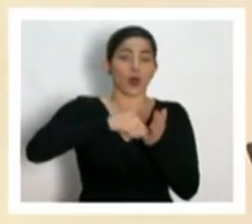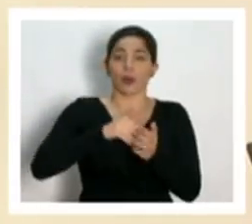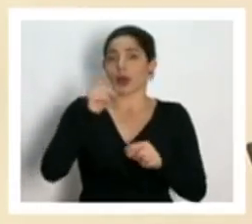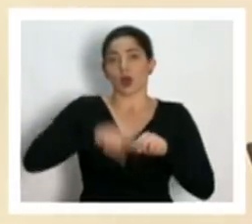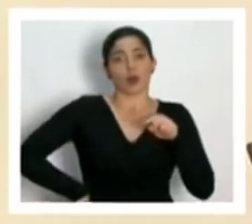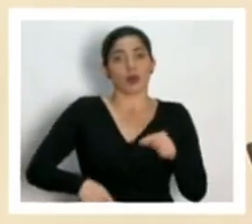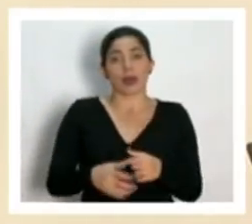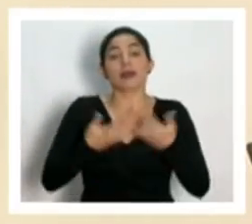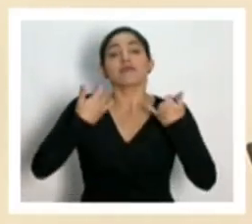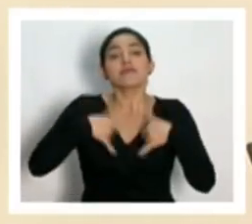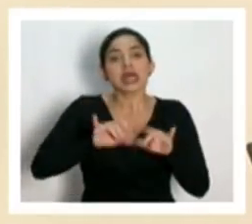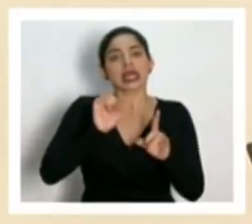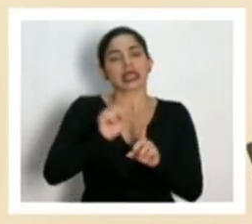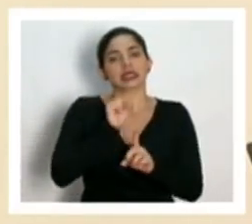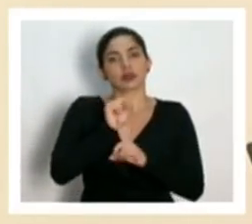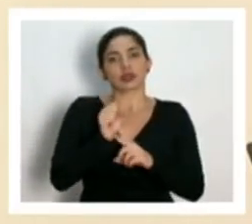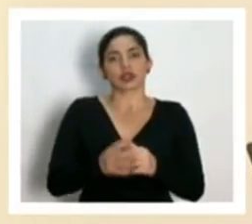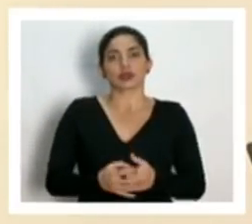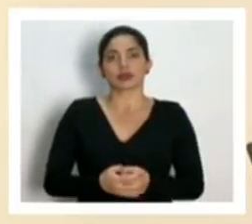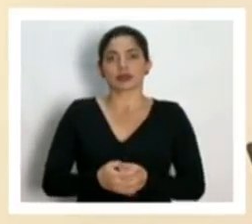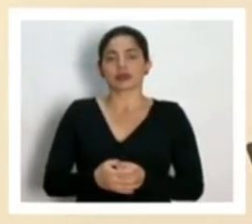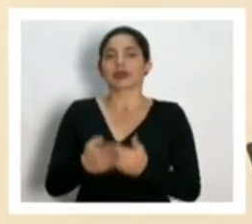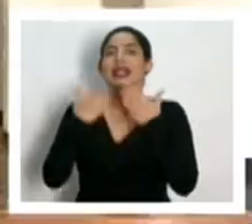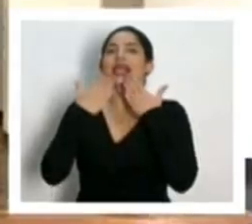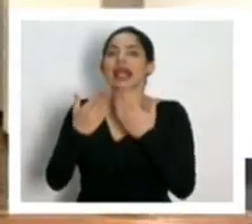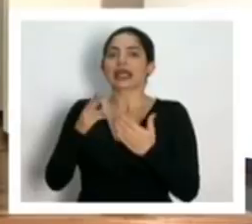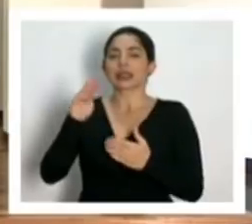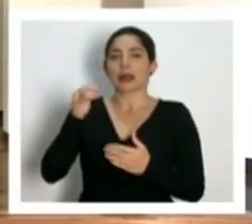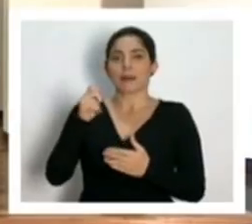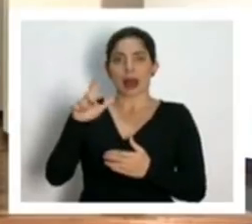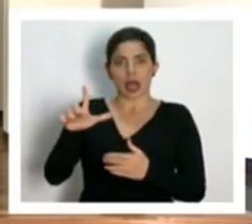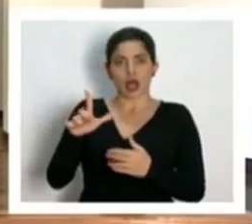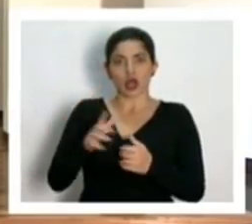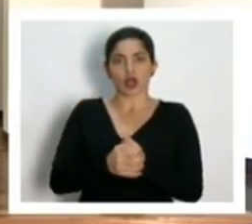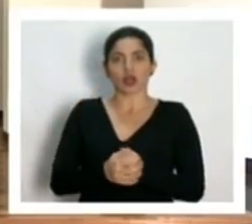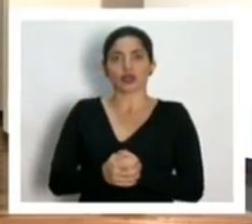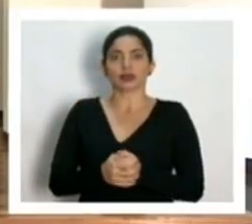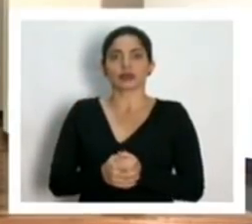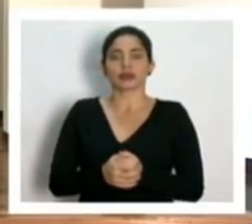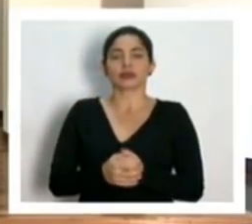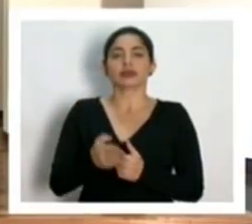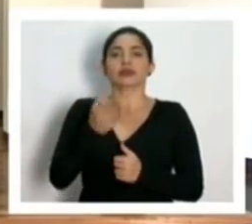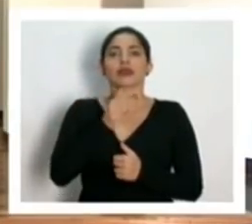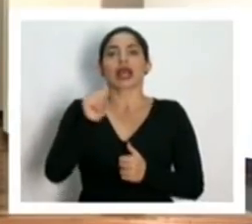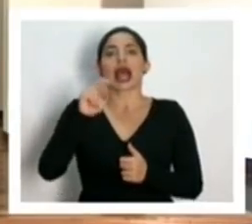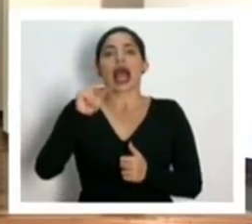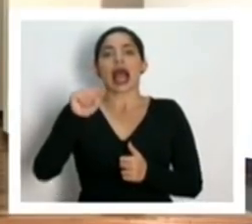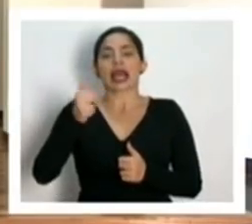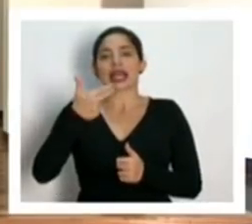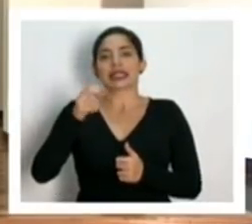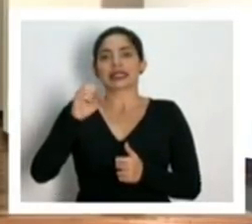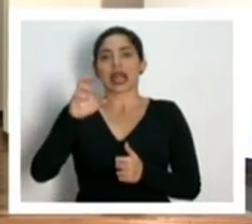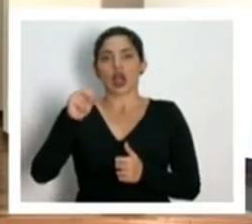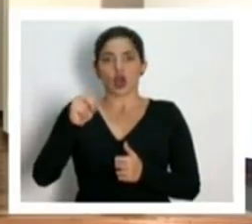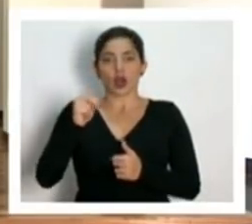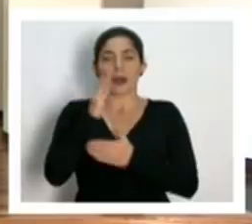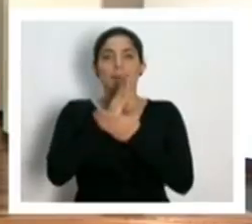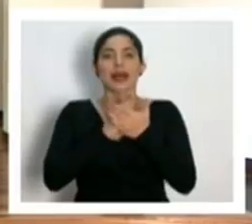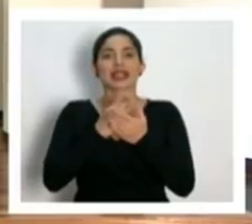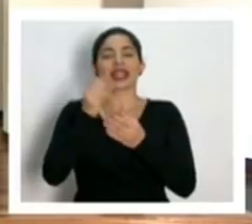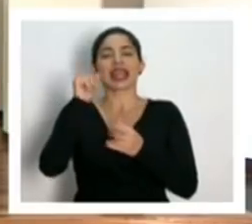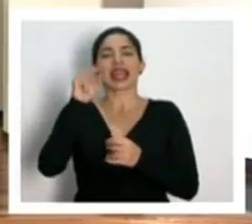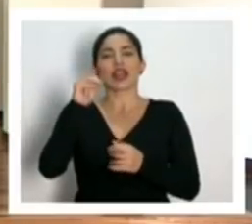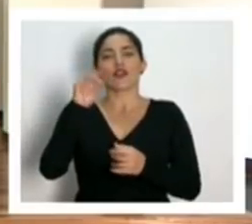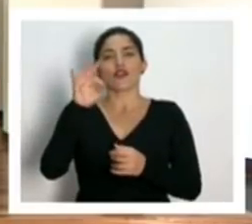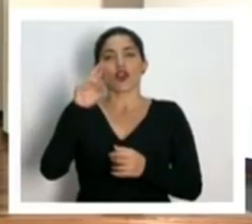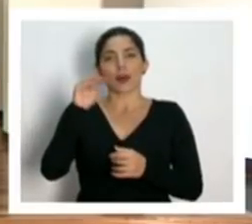la situación salida. Gracias, don Michael. Doña Ana Chacón, de Informatico, consulta que